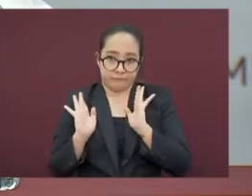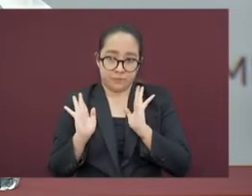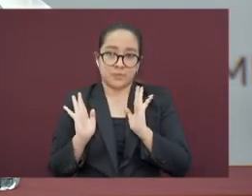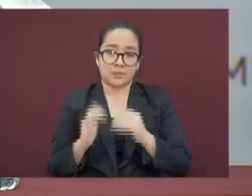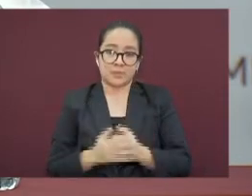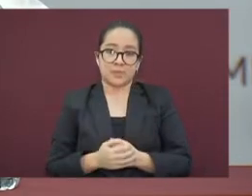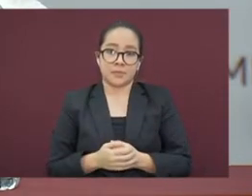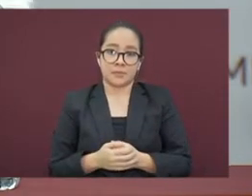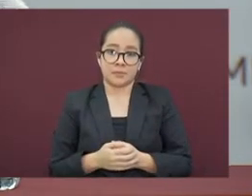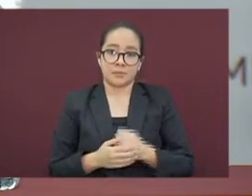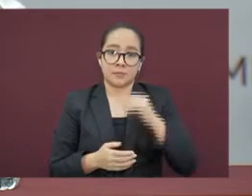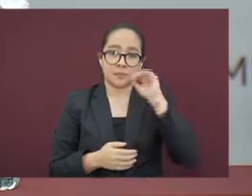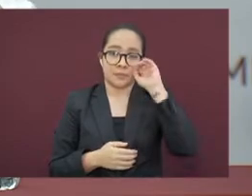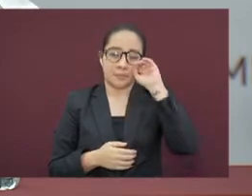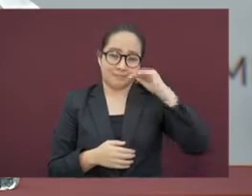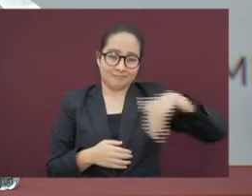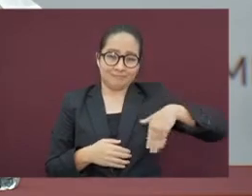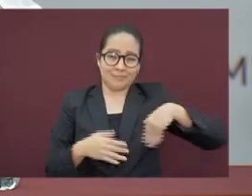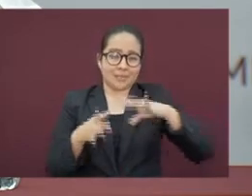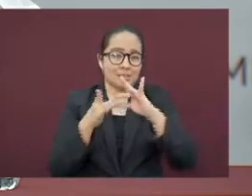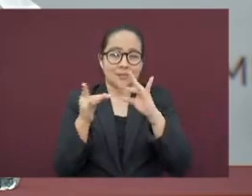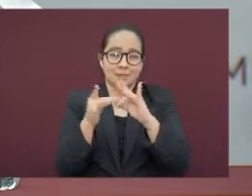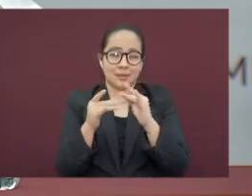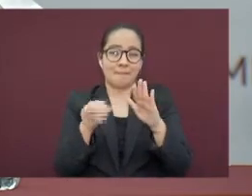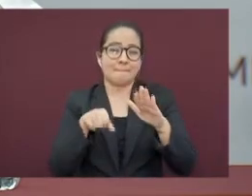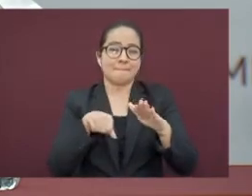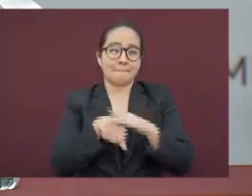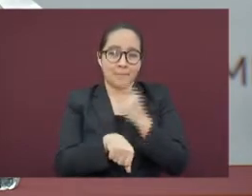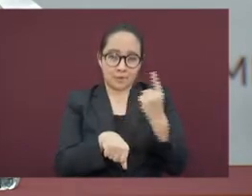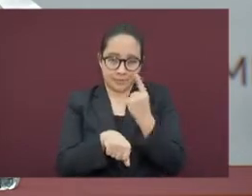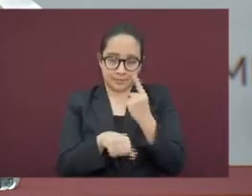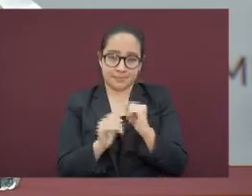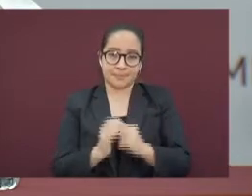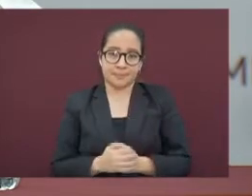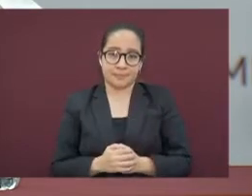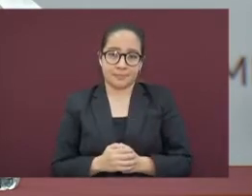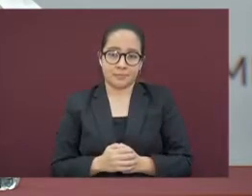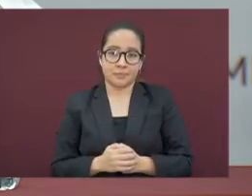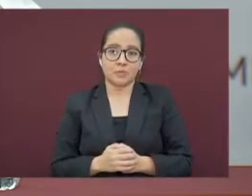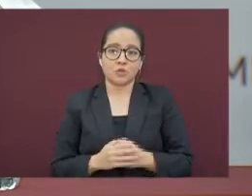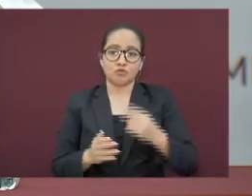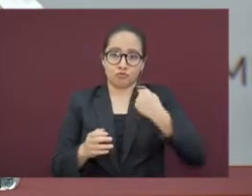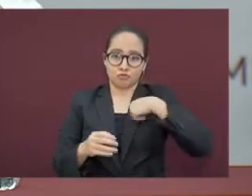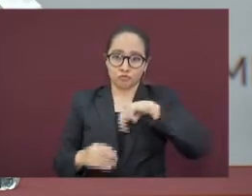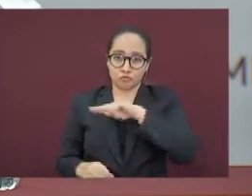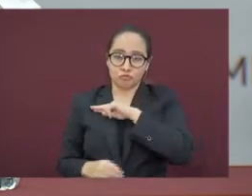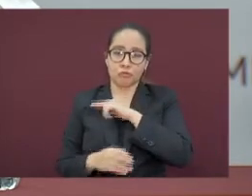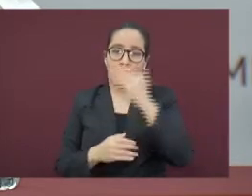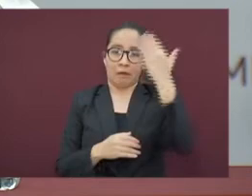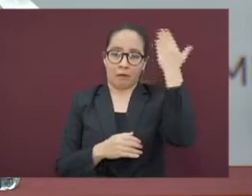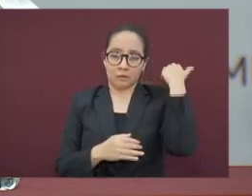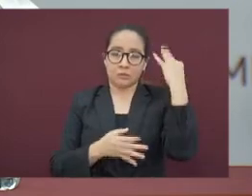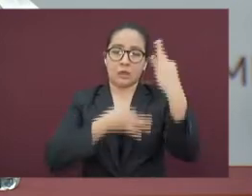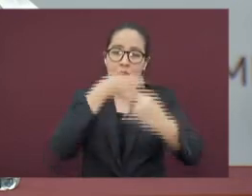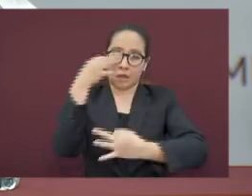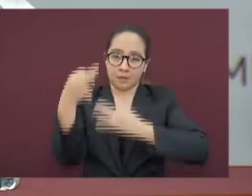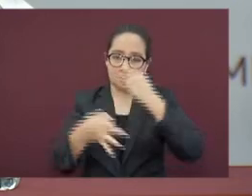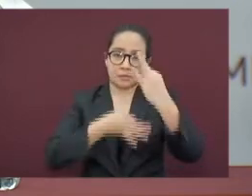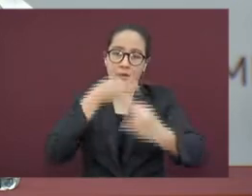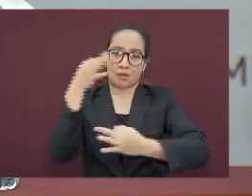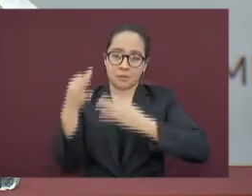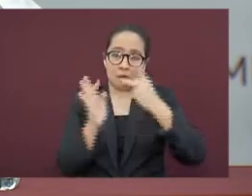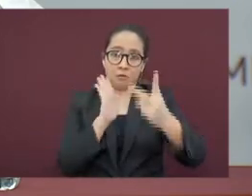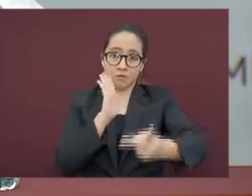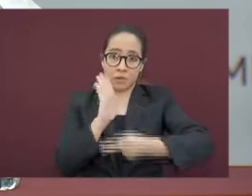Comento esto porque, de manera reiterada, les hemos comentado que no